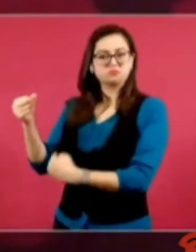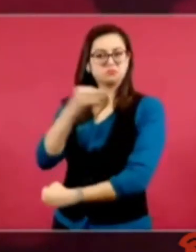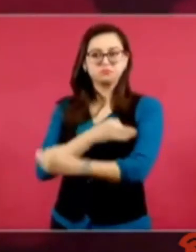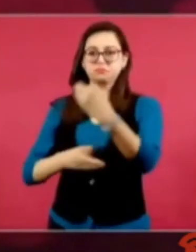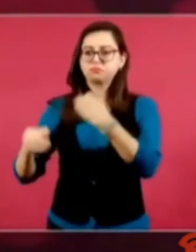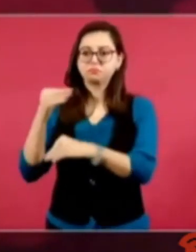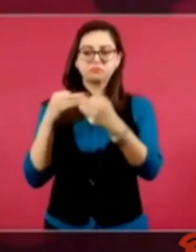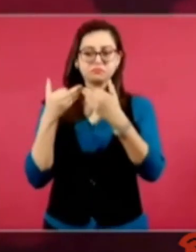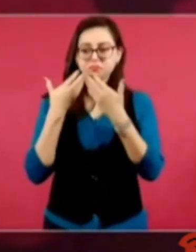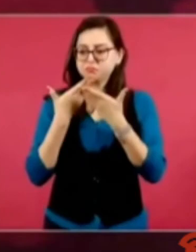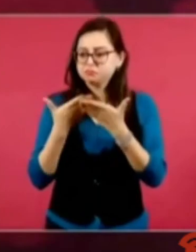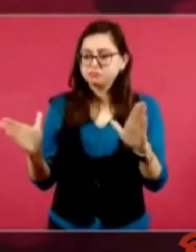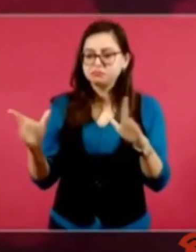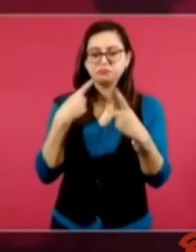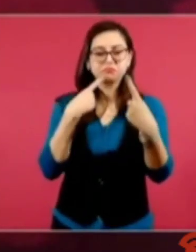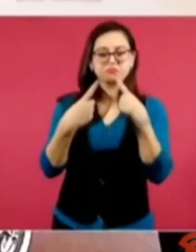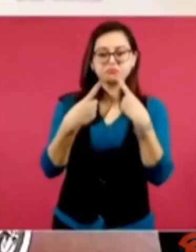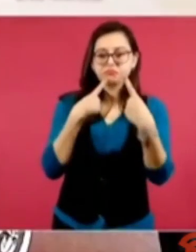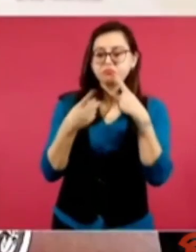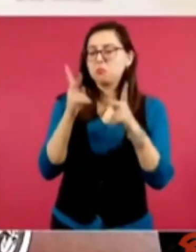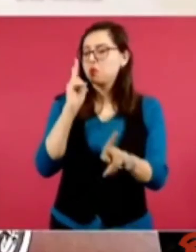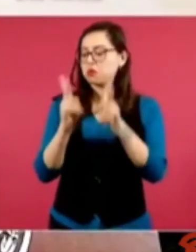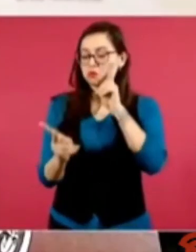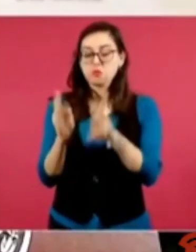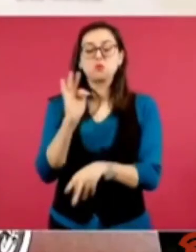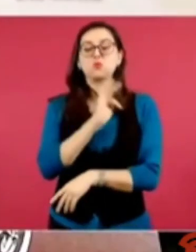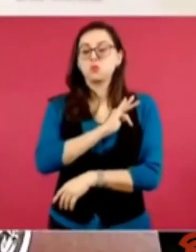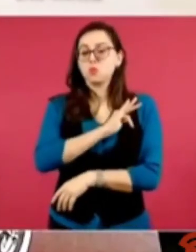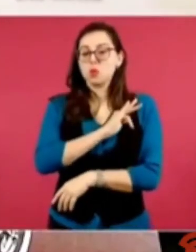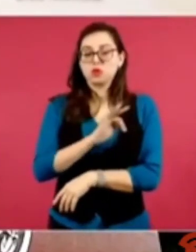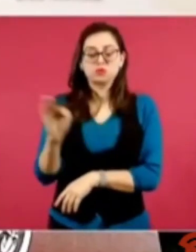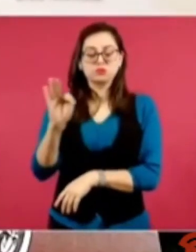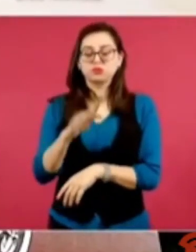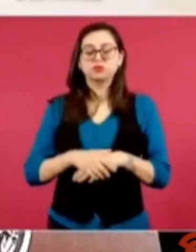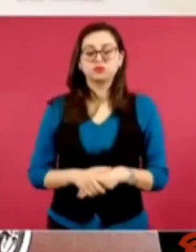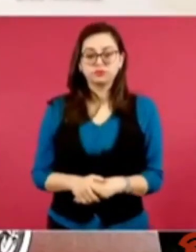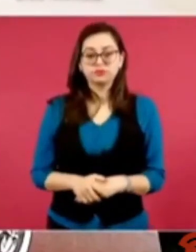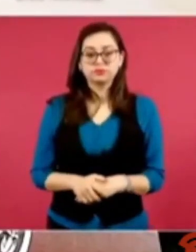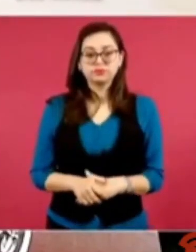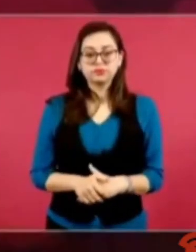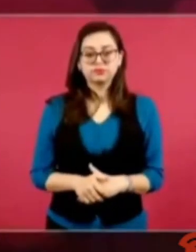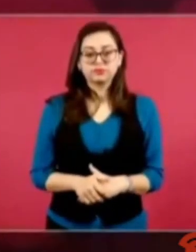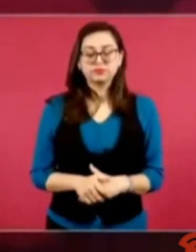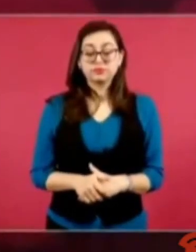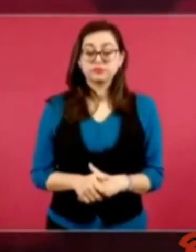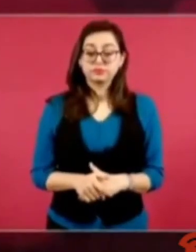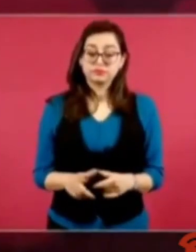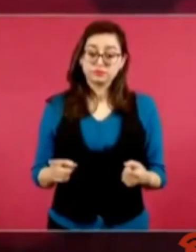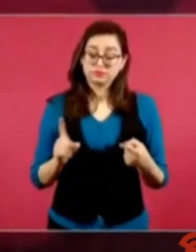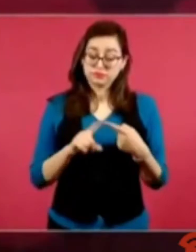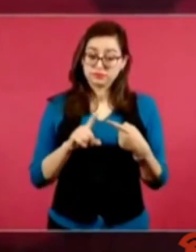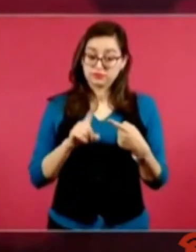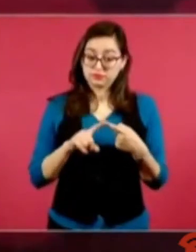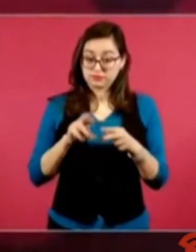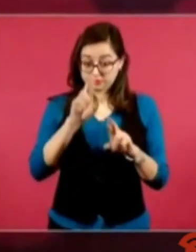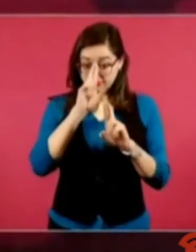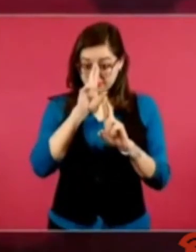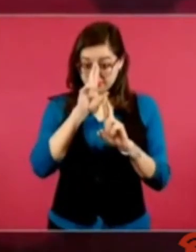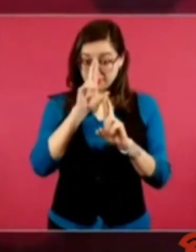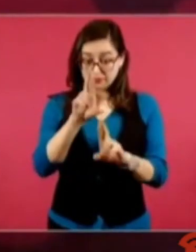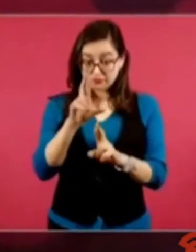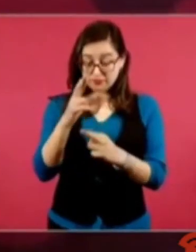privilegia el diálogo con respeto a